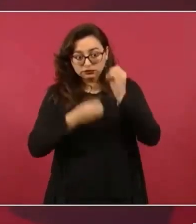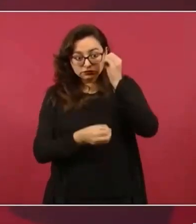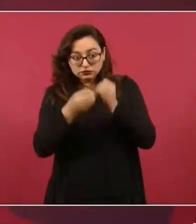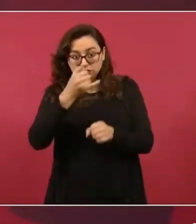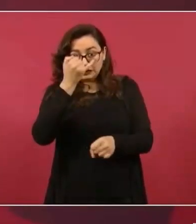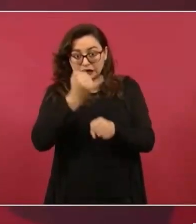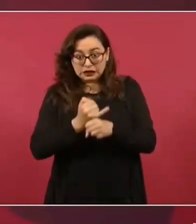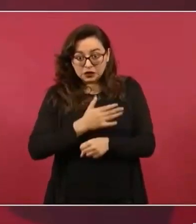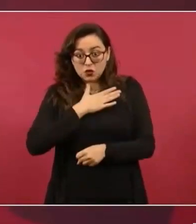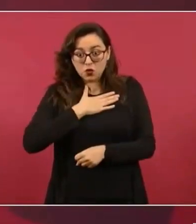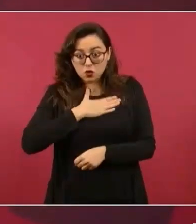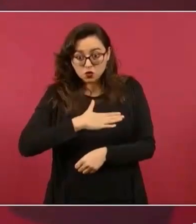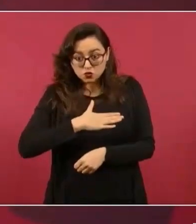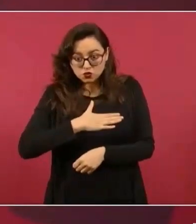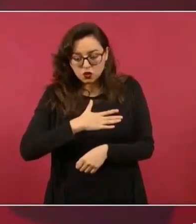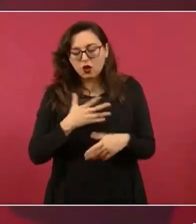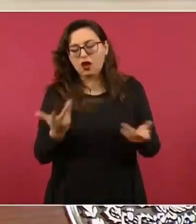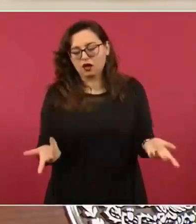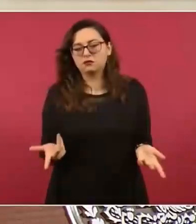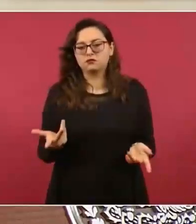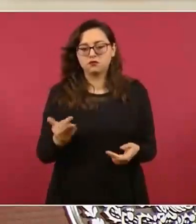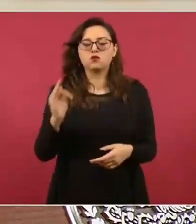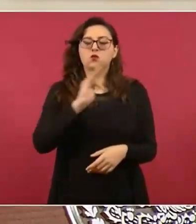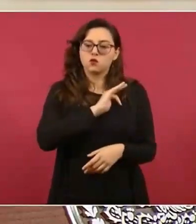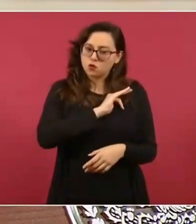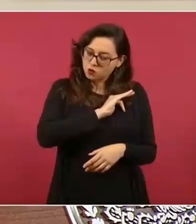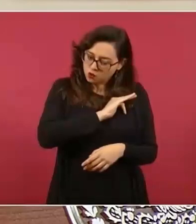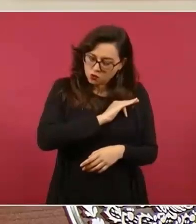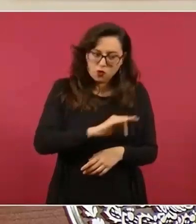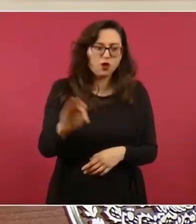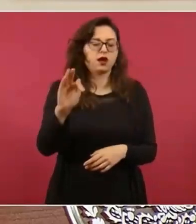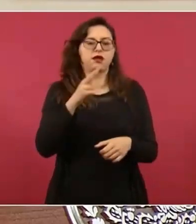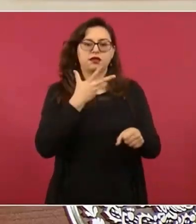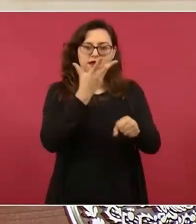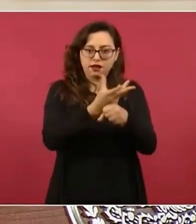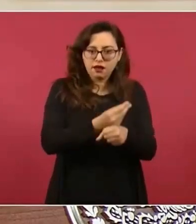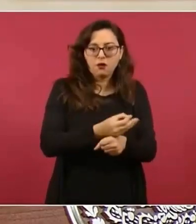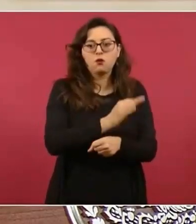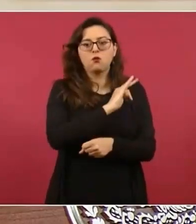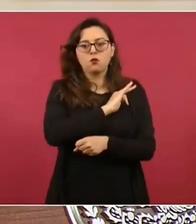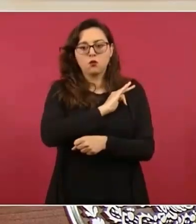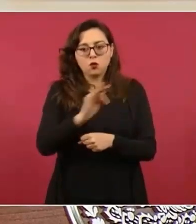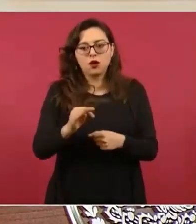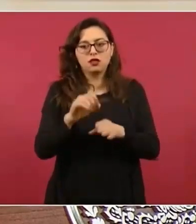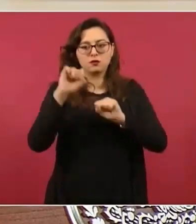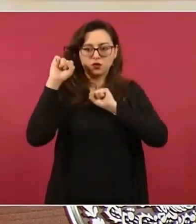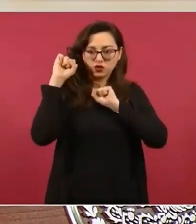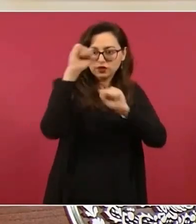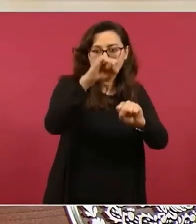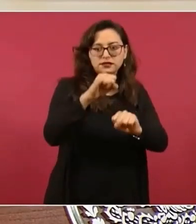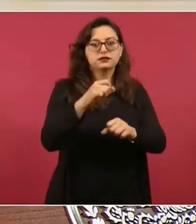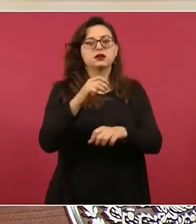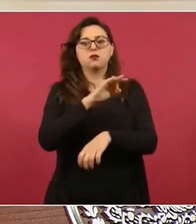tiene que haber una protesta